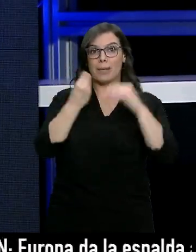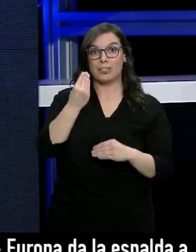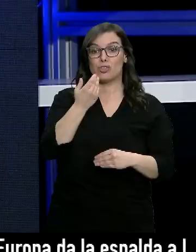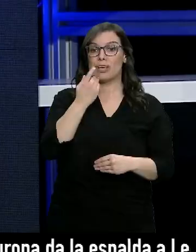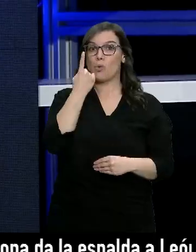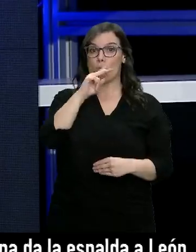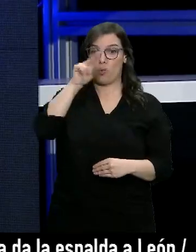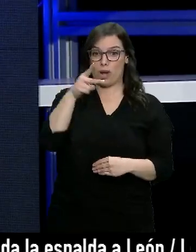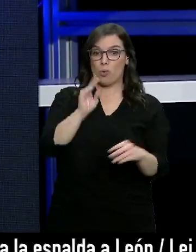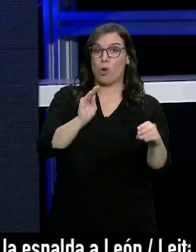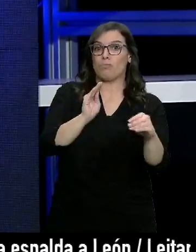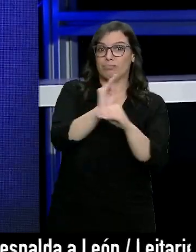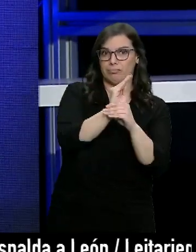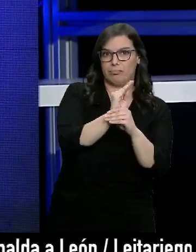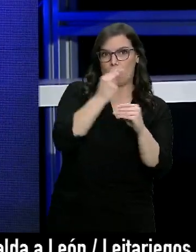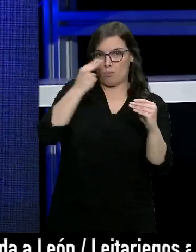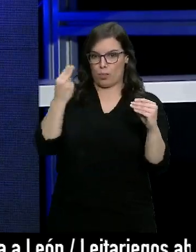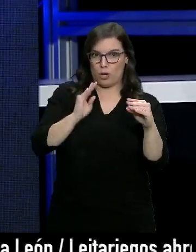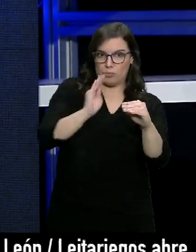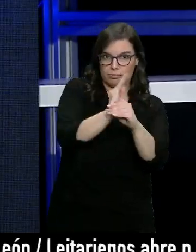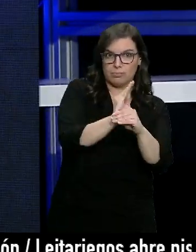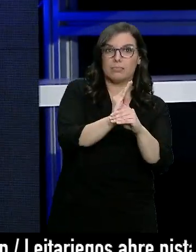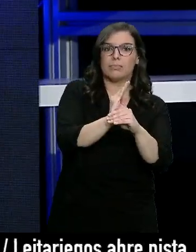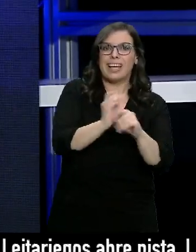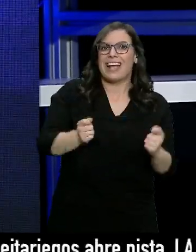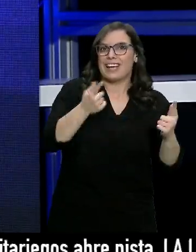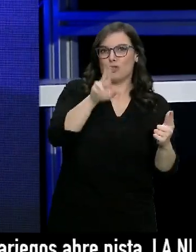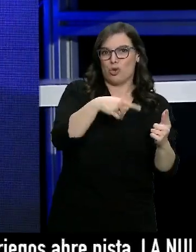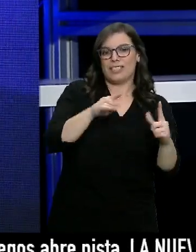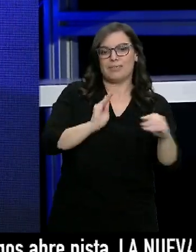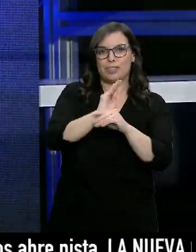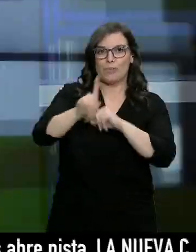invertido en la cultura es una inversión.